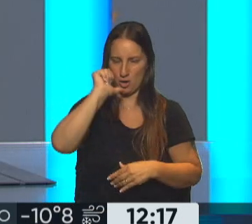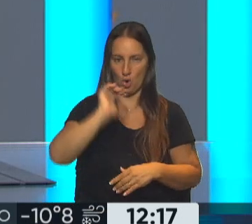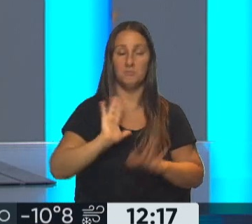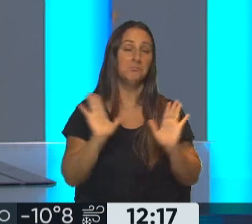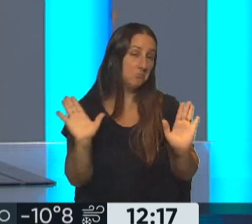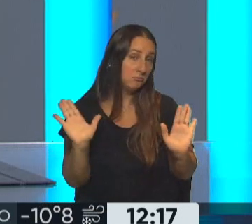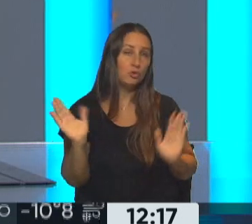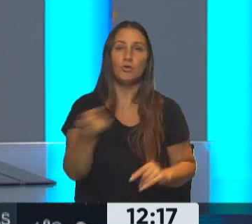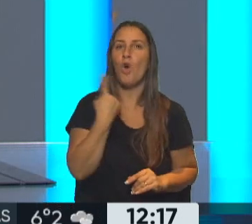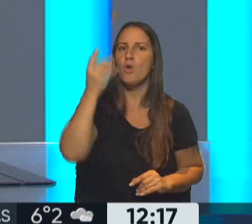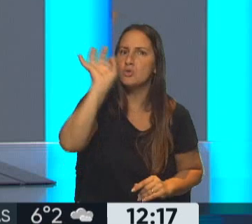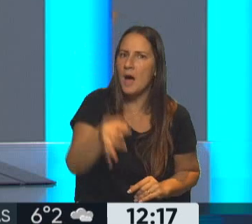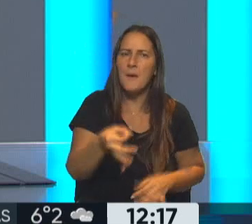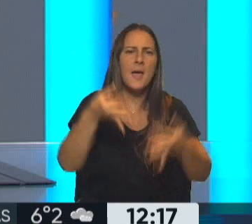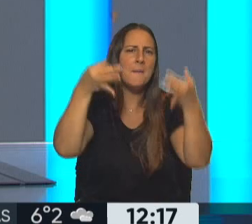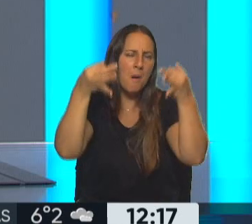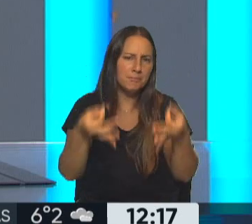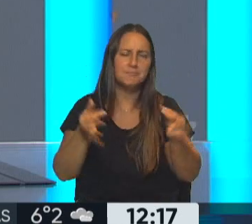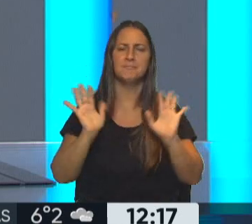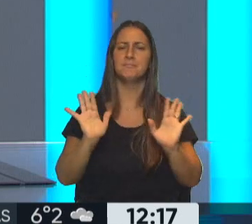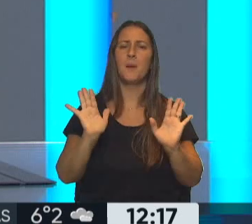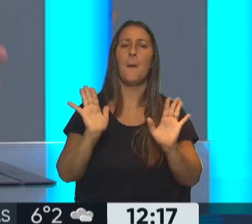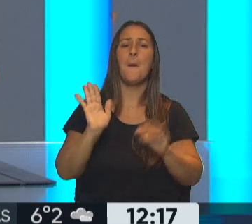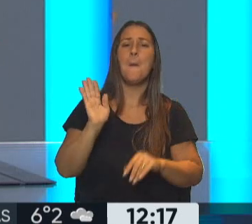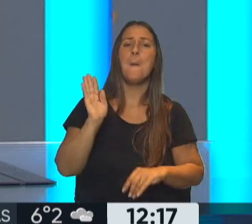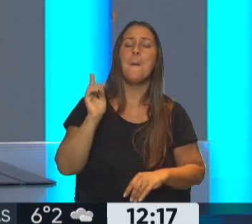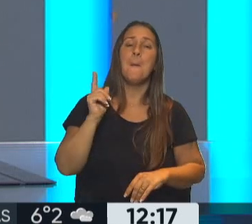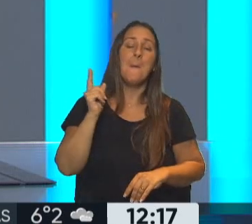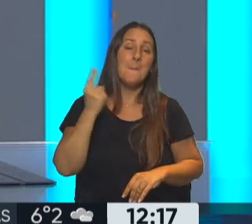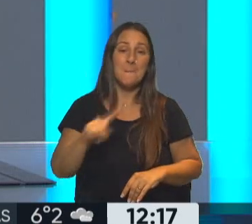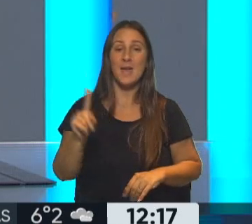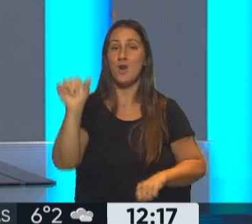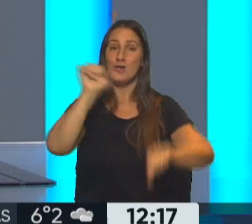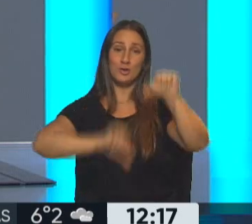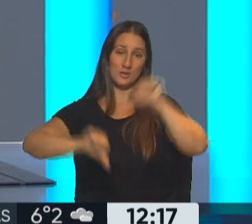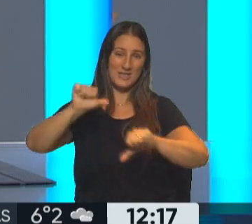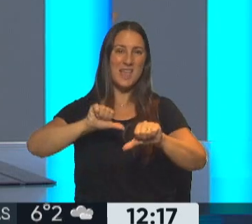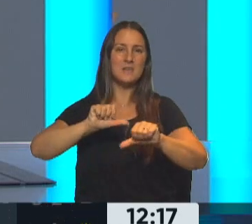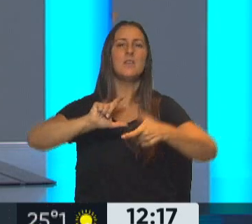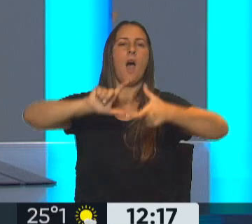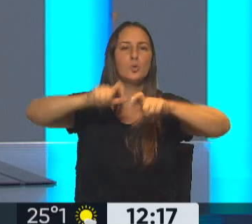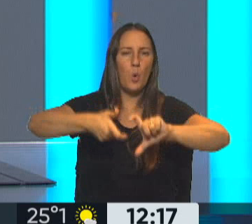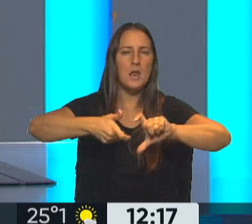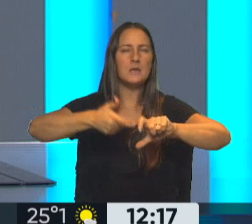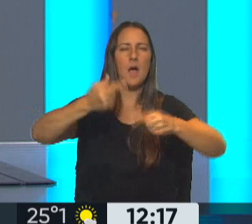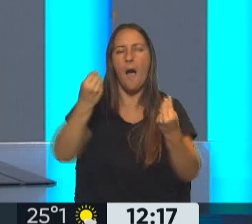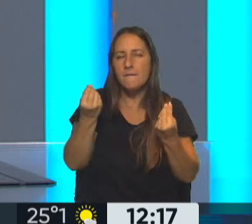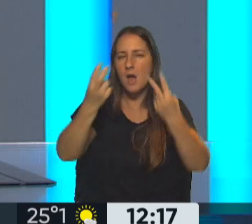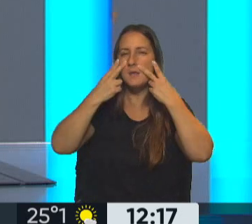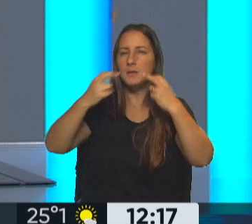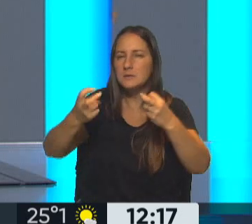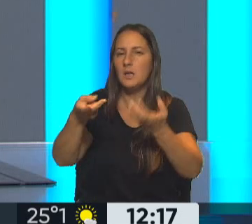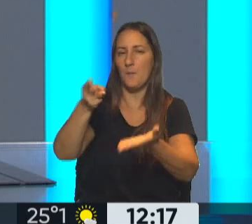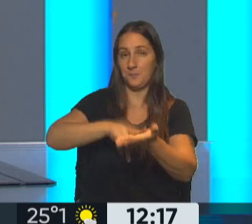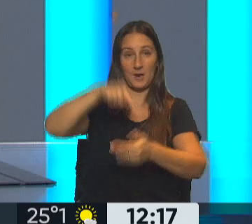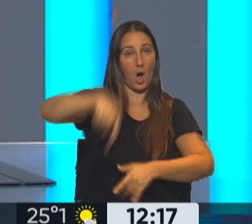estábamos todos convencidos. Sí, pero como todo en la ciencia se va revisando y se acaba